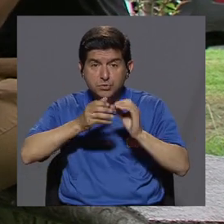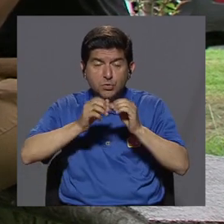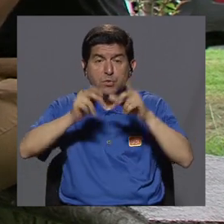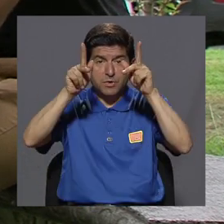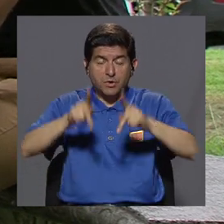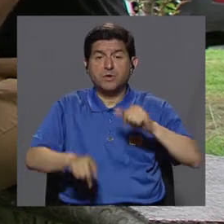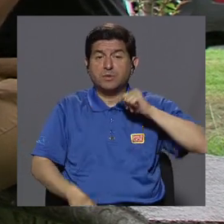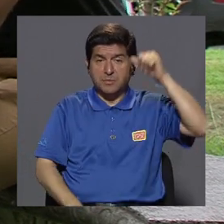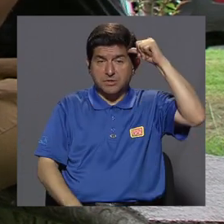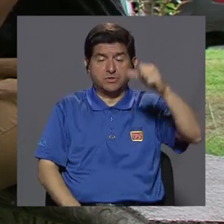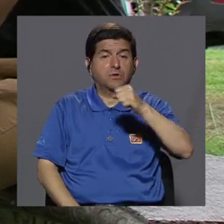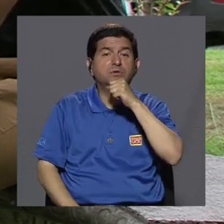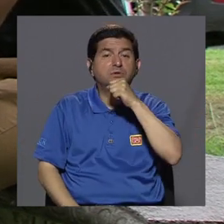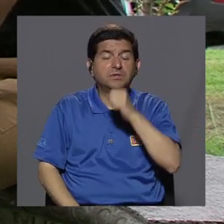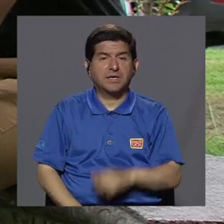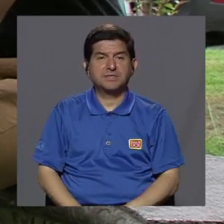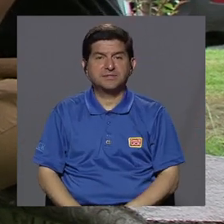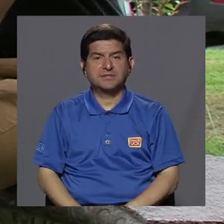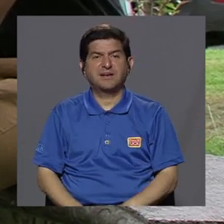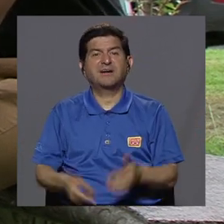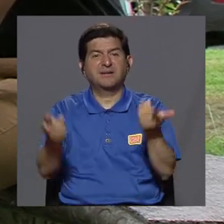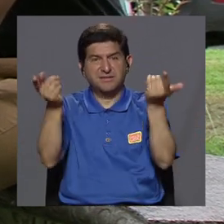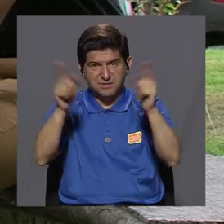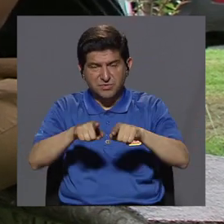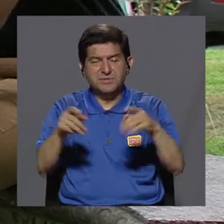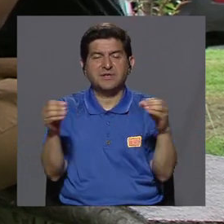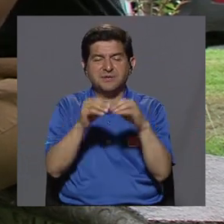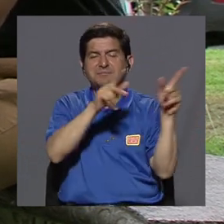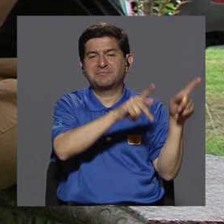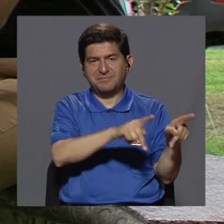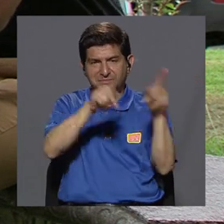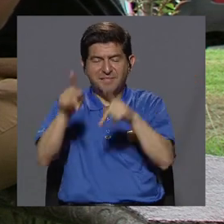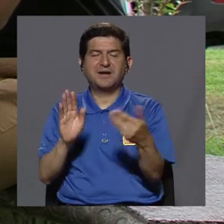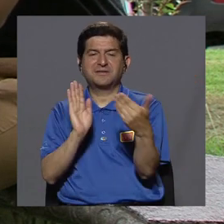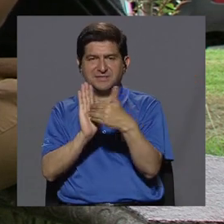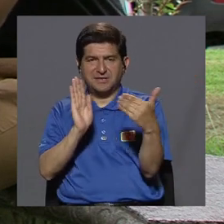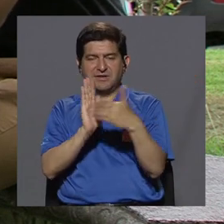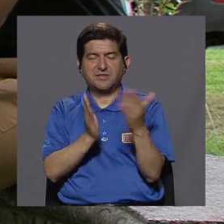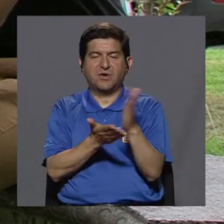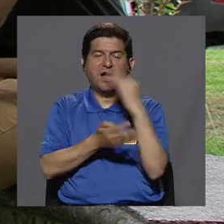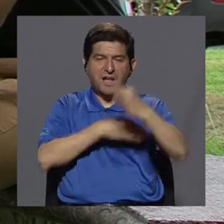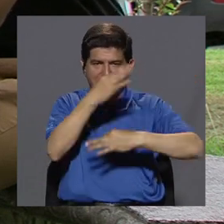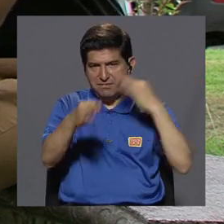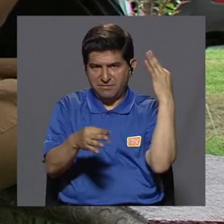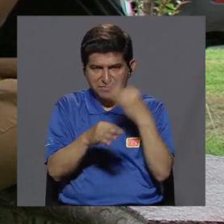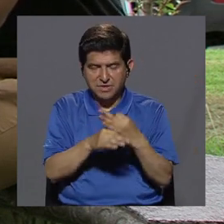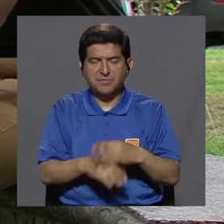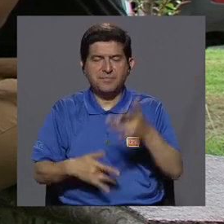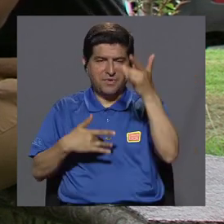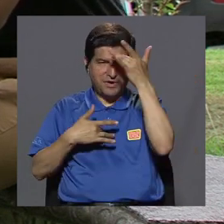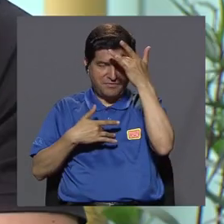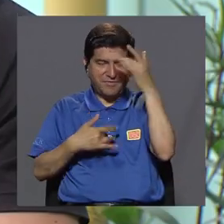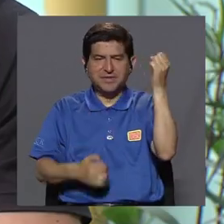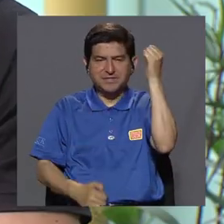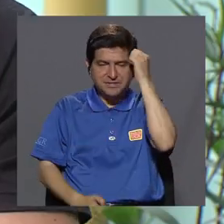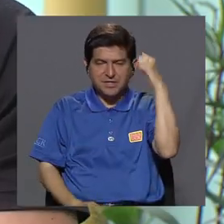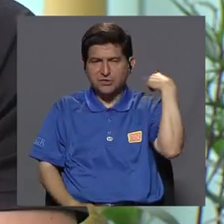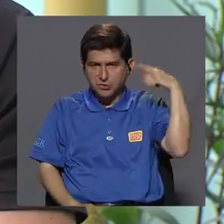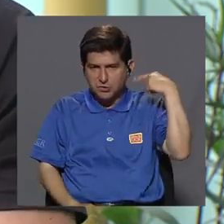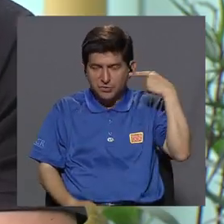población adulta mayor, pues van a haber, por así decirlo, más personas afectadas con algún tipo de enfermedad de síndrome demencial.